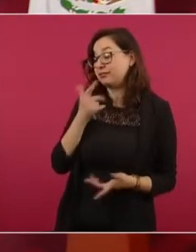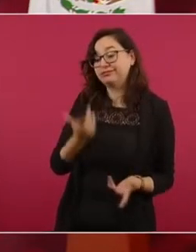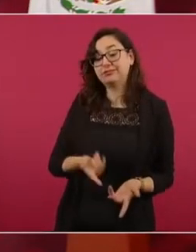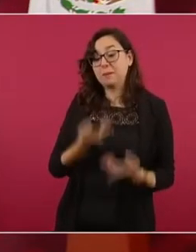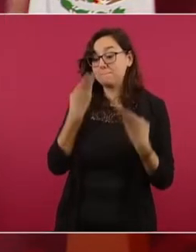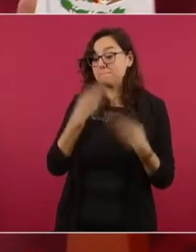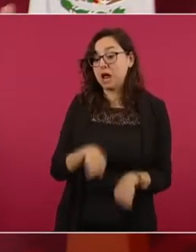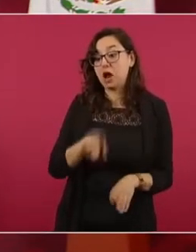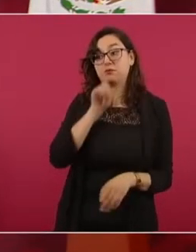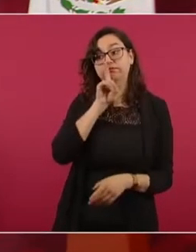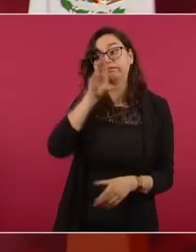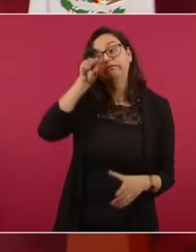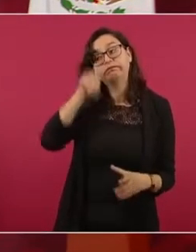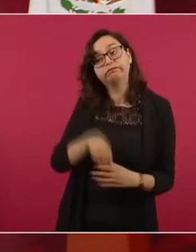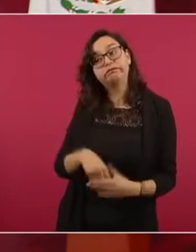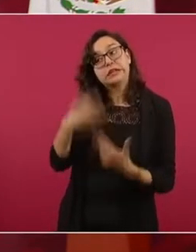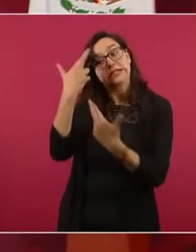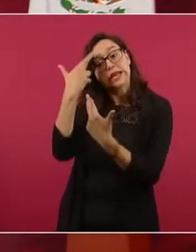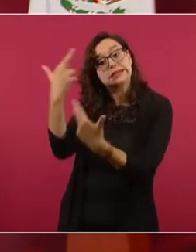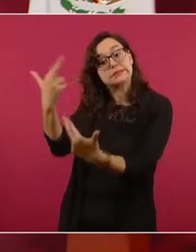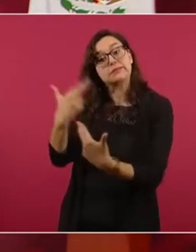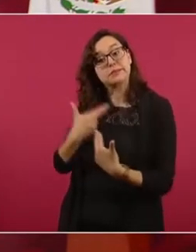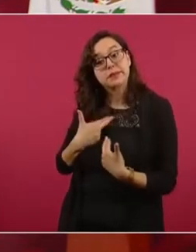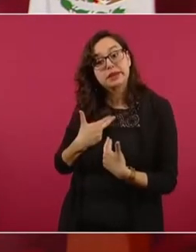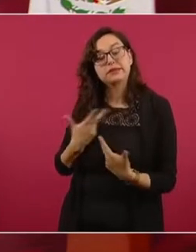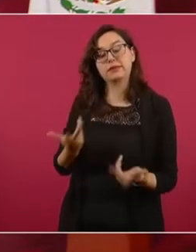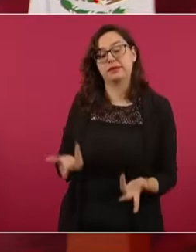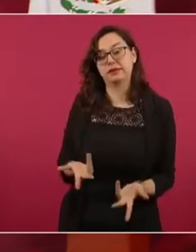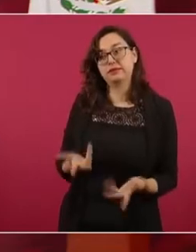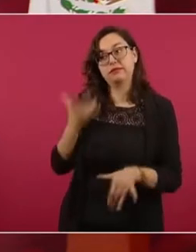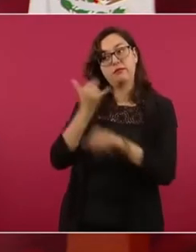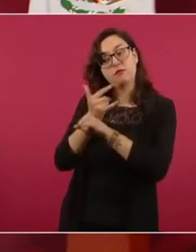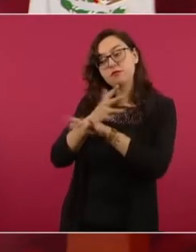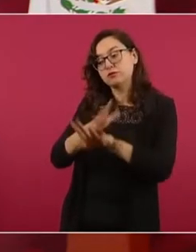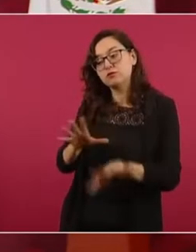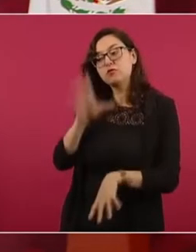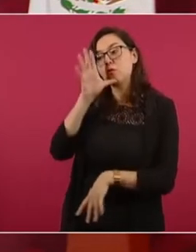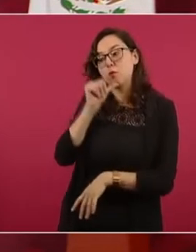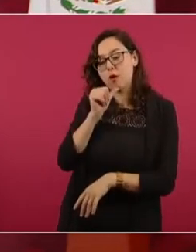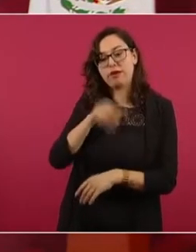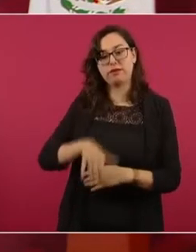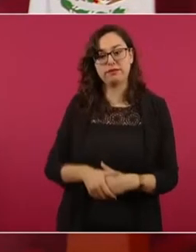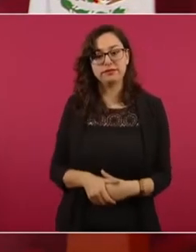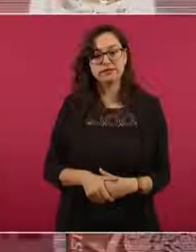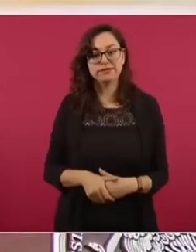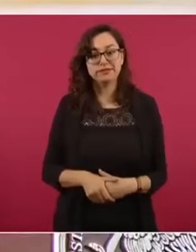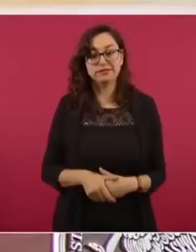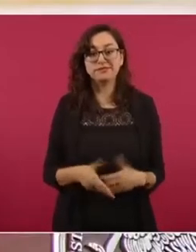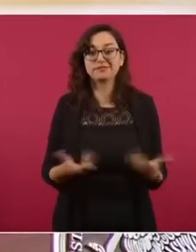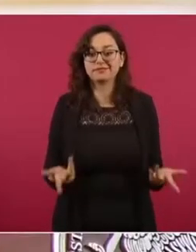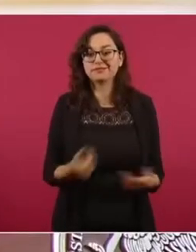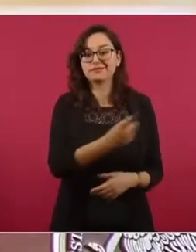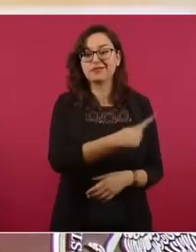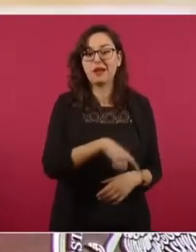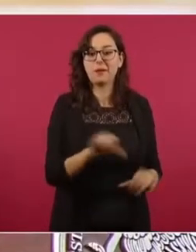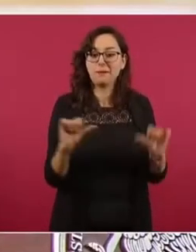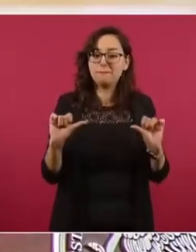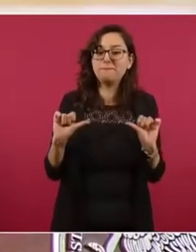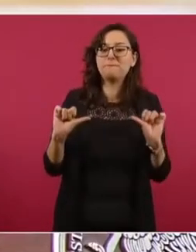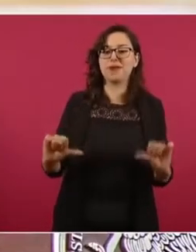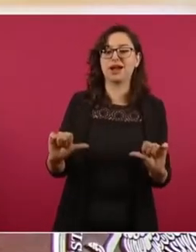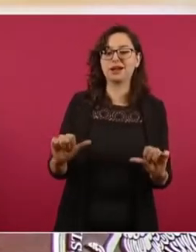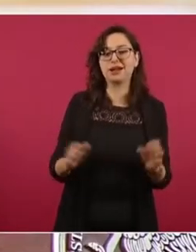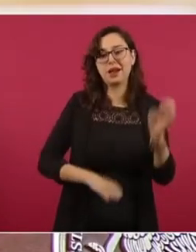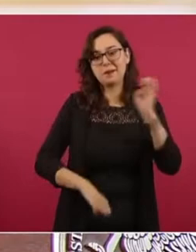de privadas de estas empresas, de estas